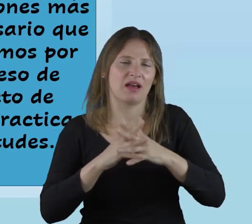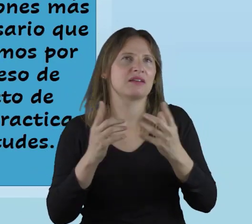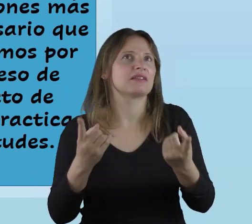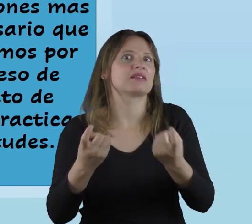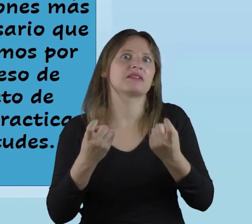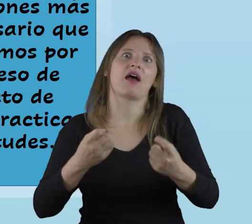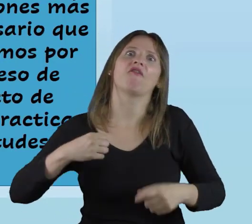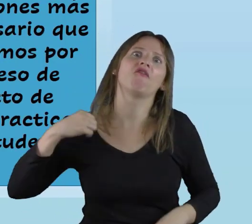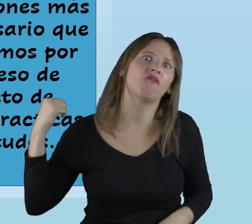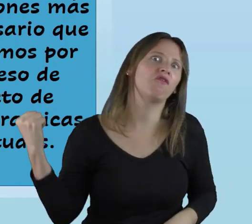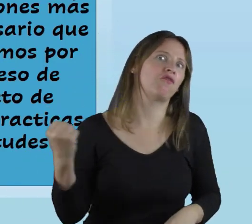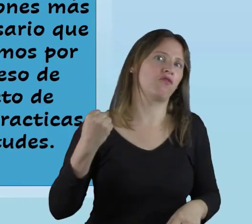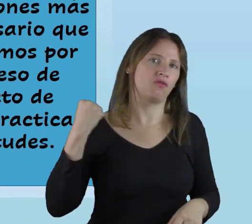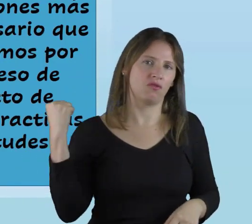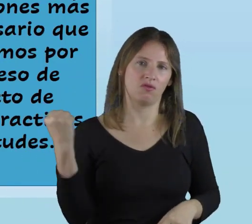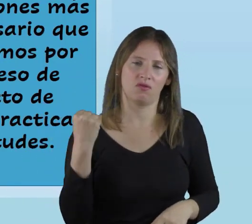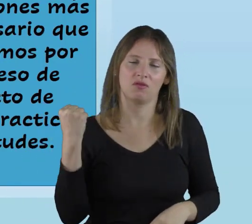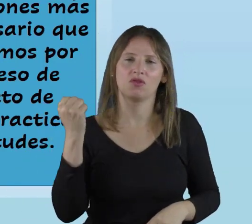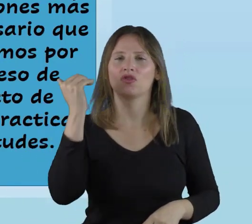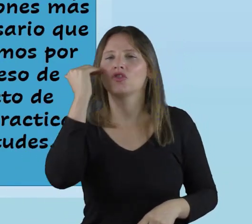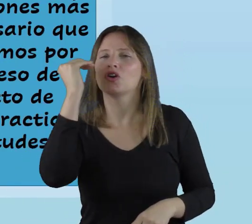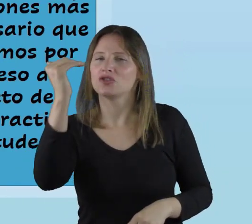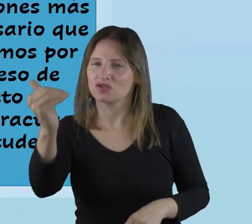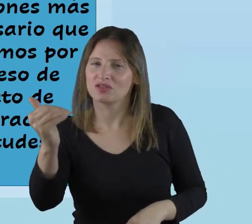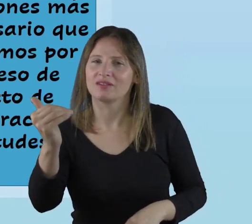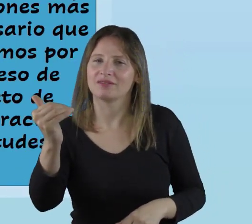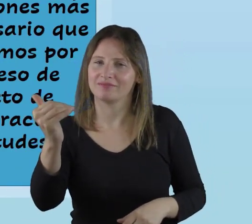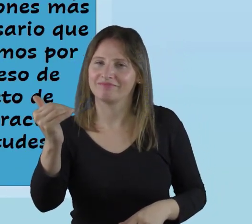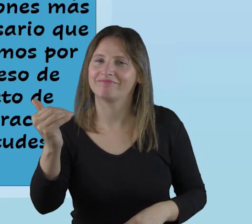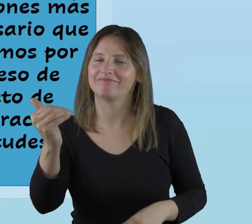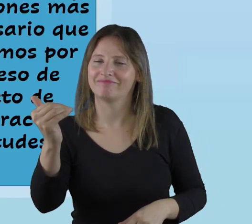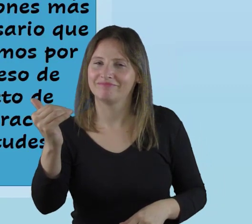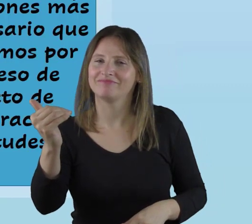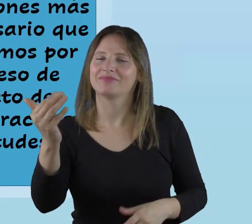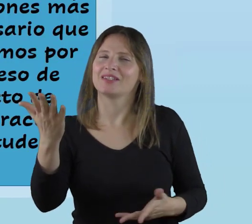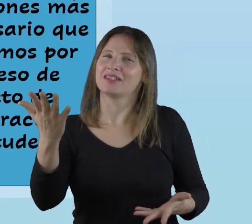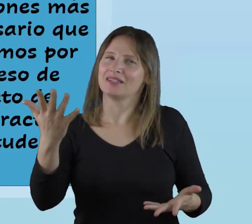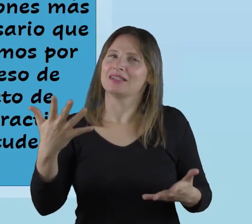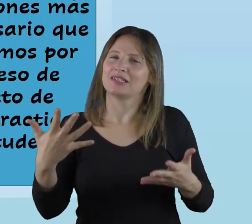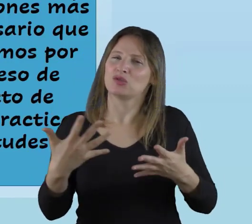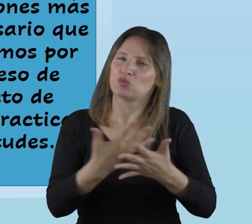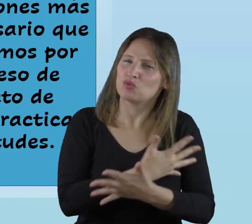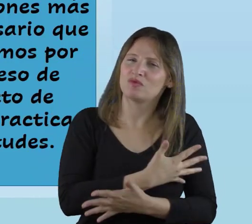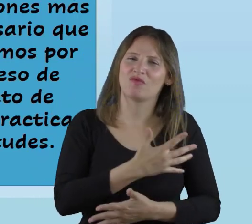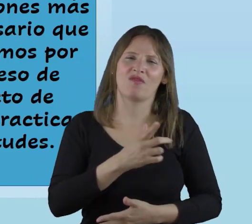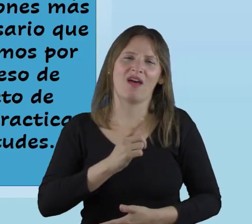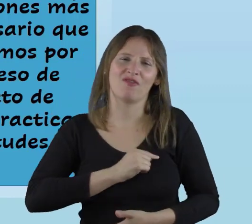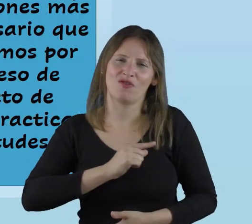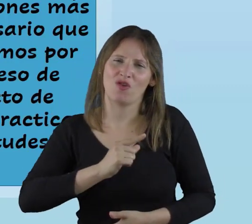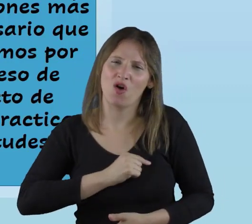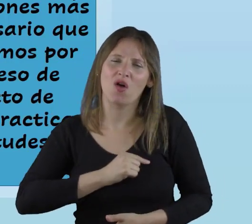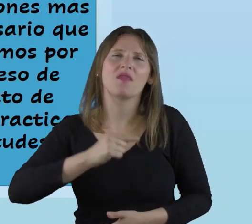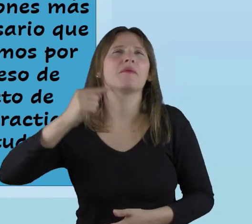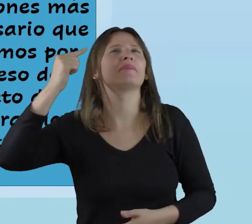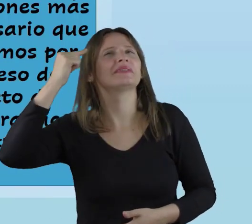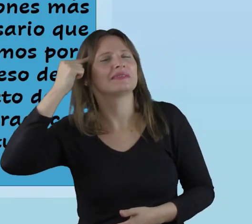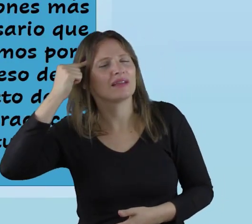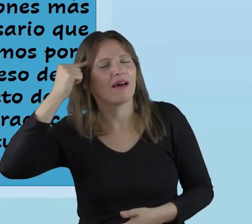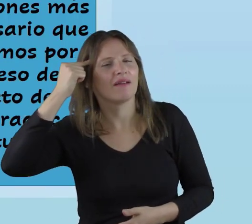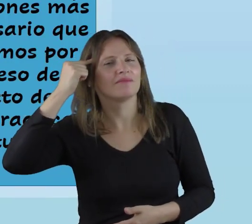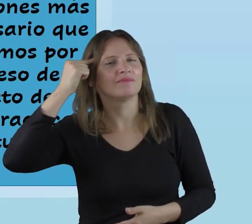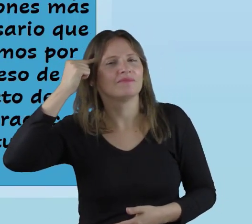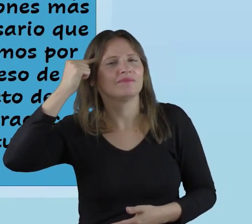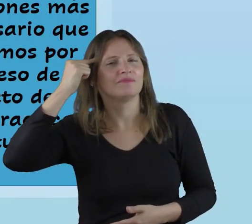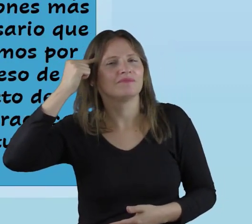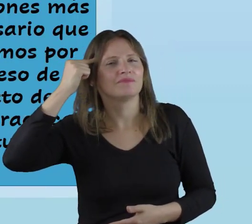es necesario es imprescindible que los docentes pasemos por el doloroso